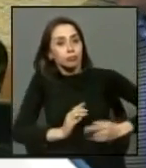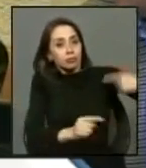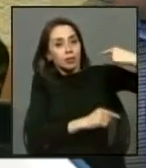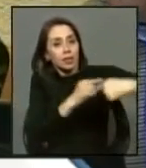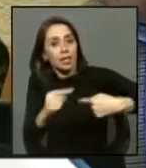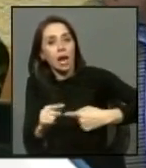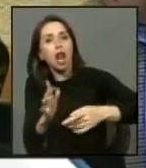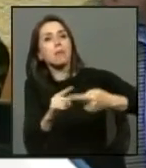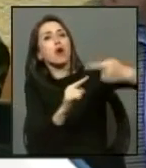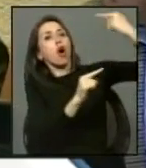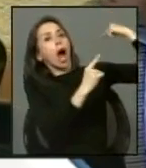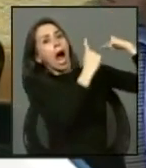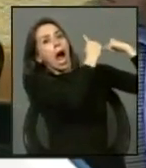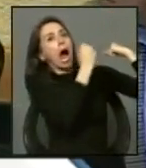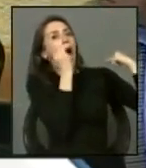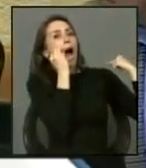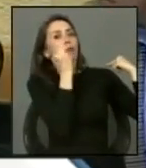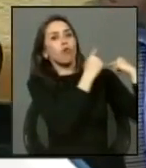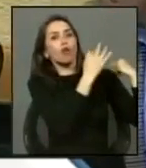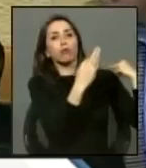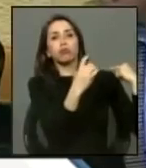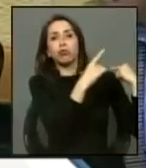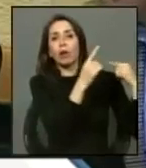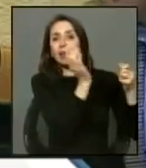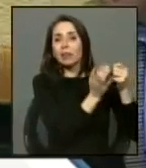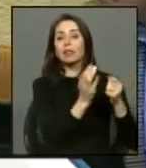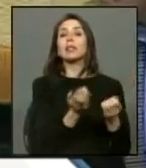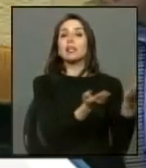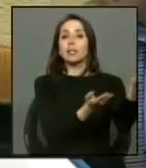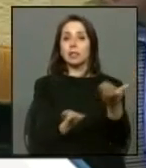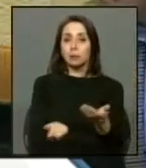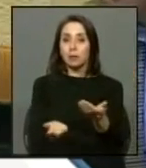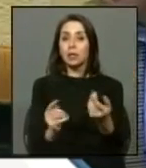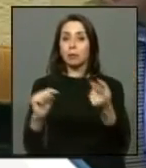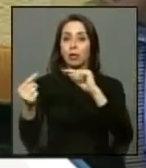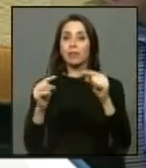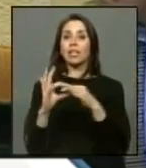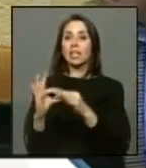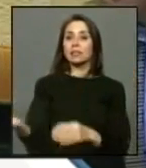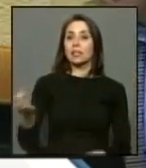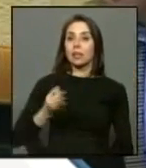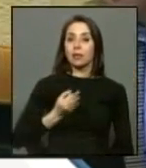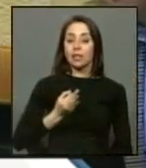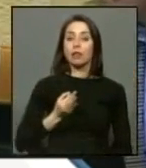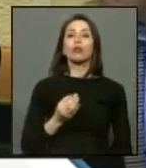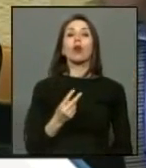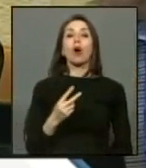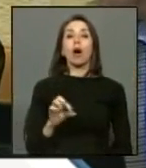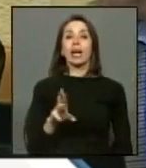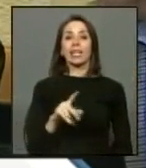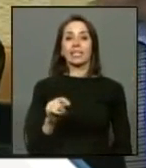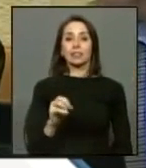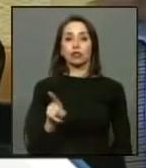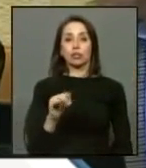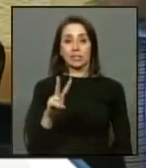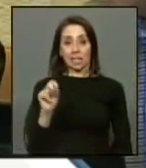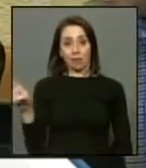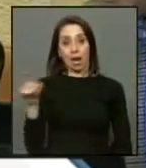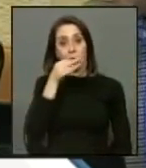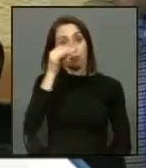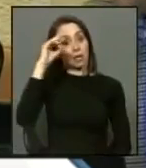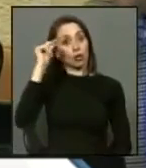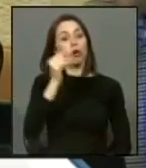quiero decirle que invitamos nosotros en el debate gracias a sugerencia de Ernesto Silva al presidente del consejo de defensa del estado